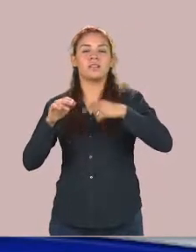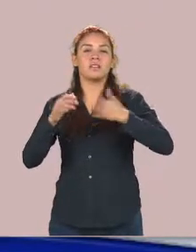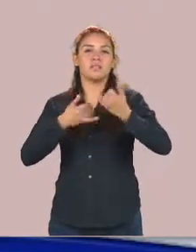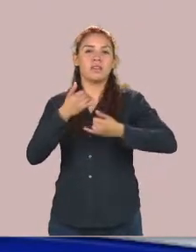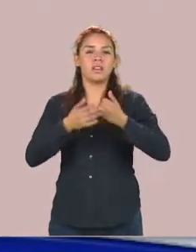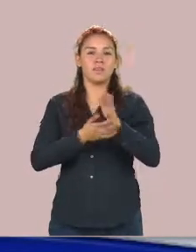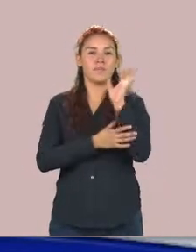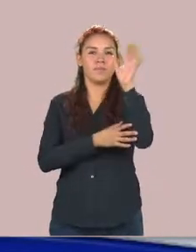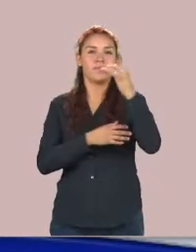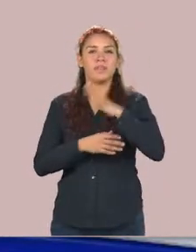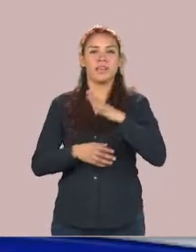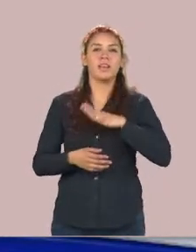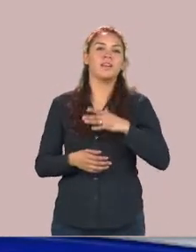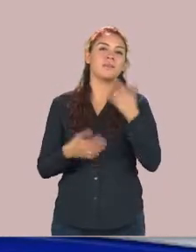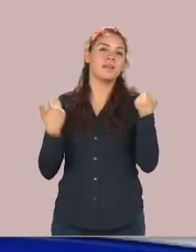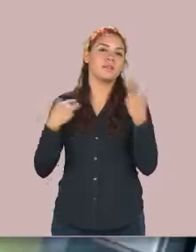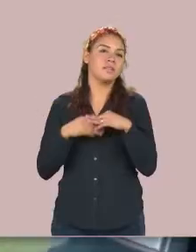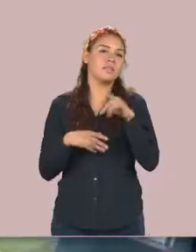de la sección deportes